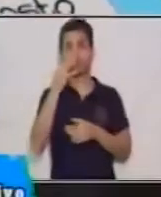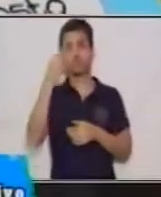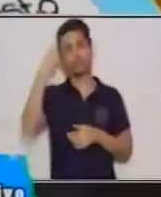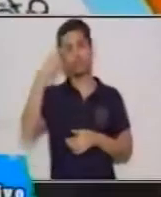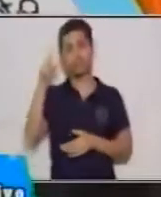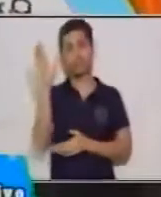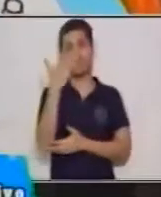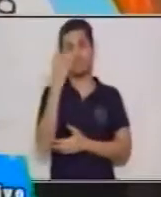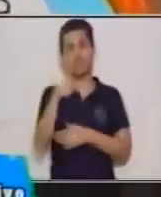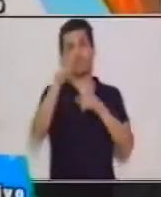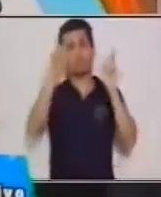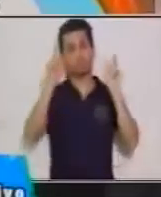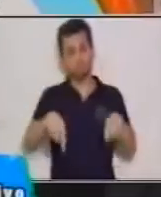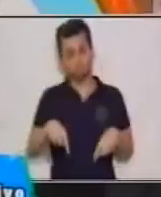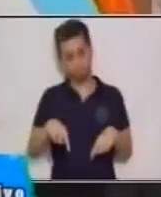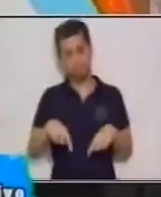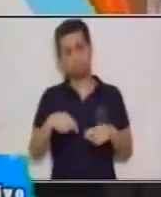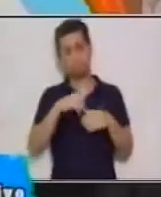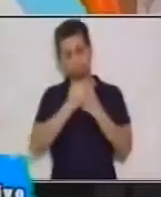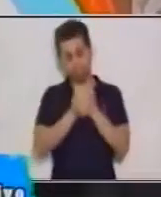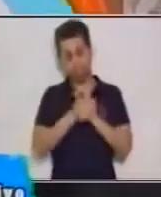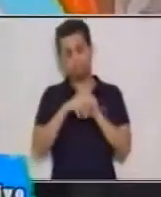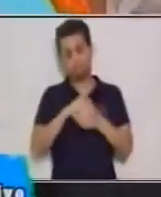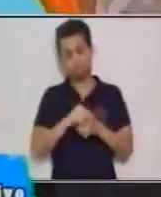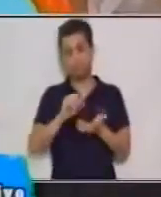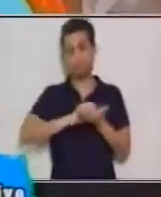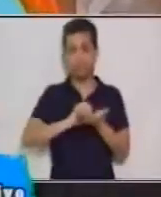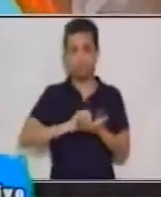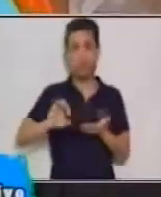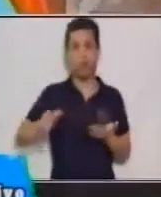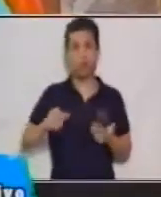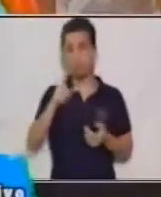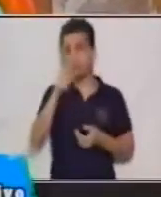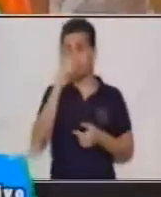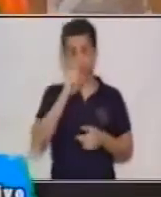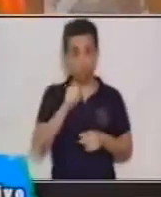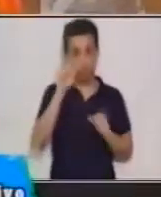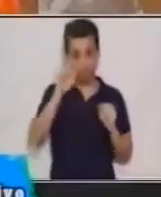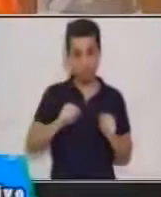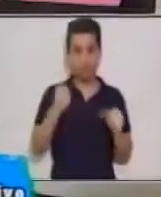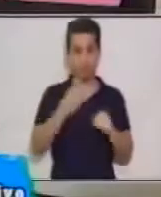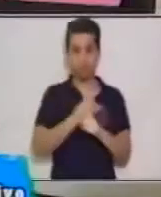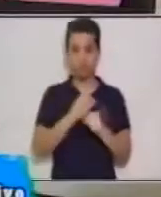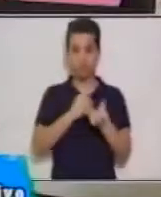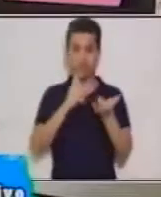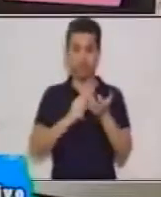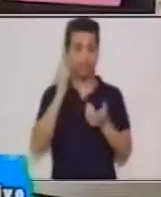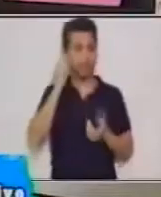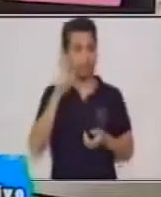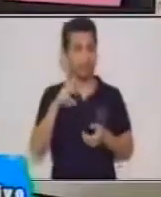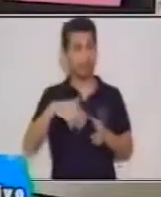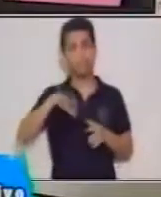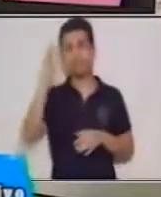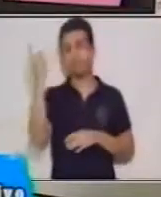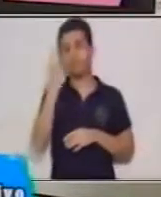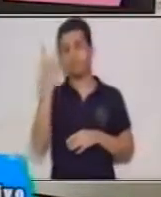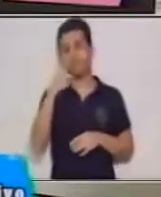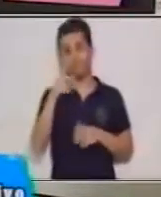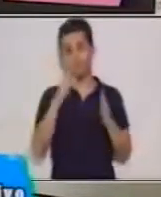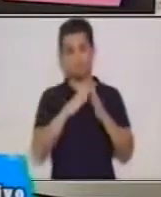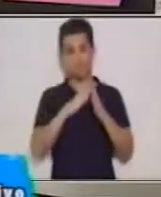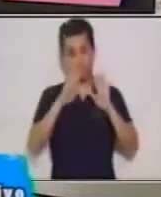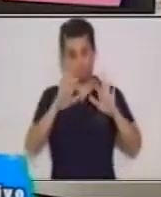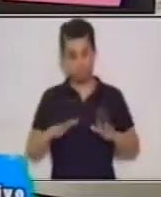lávate las manos con agua y jabón y si no tienes utiliza gel y sobre todo quédate en casa